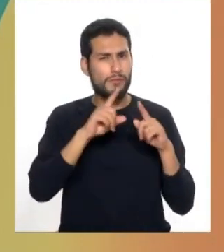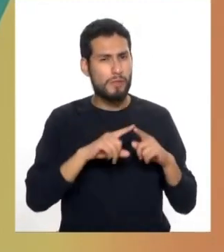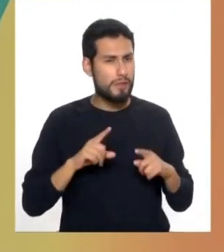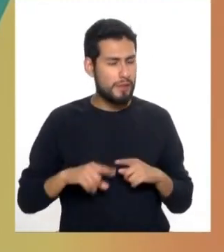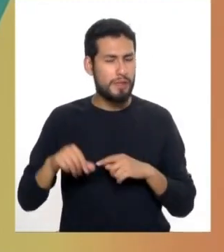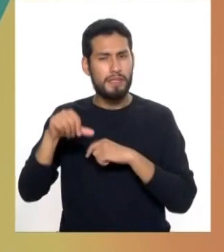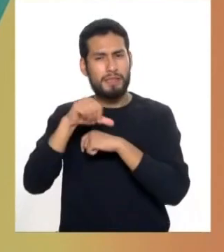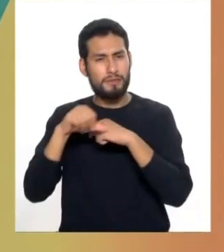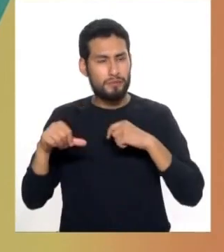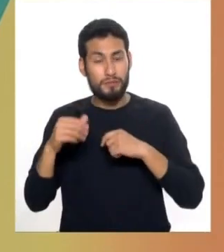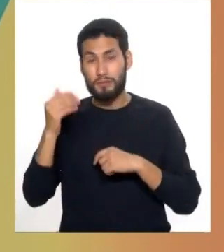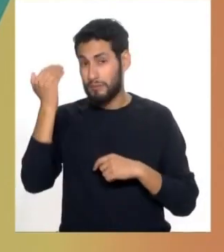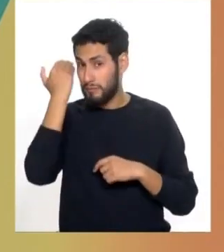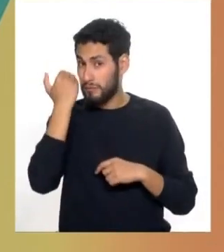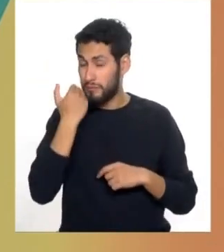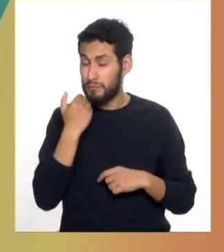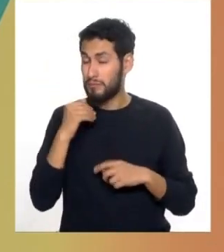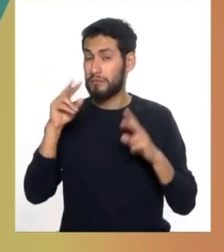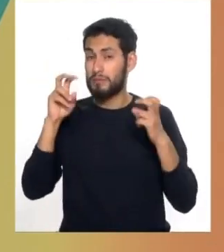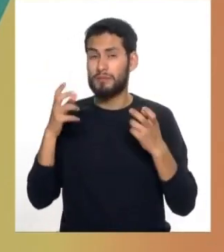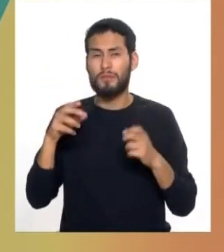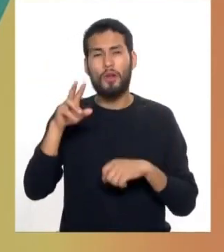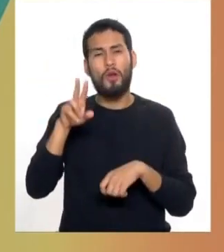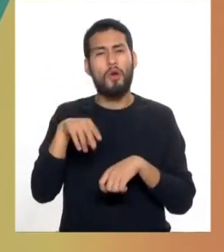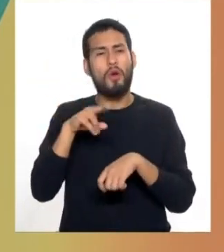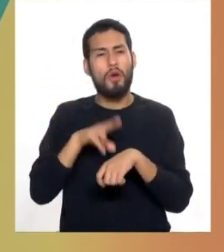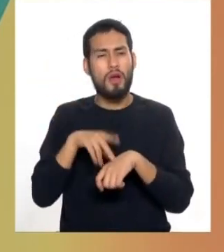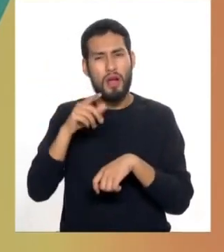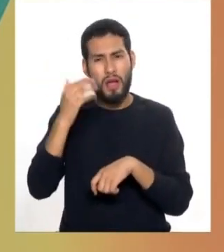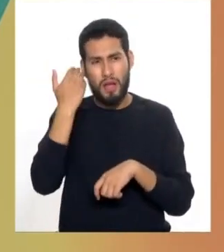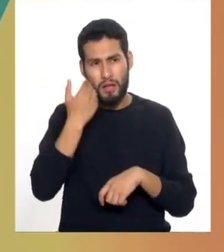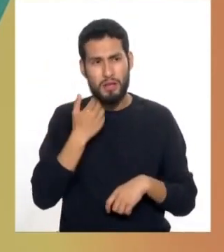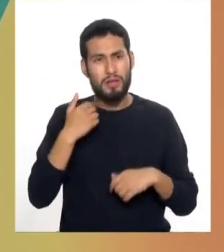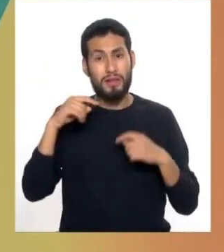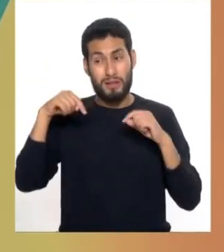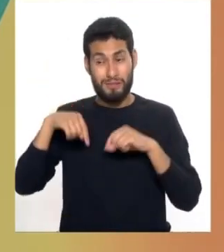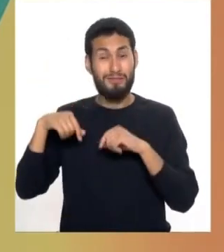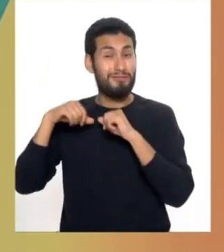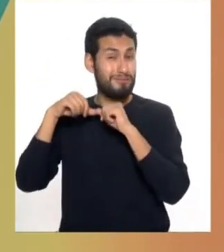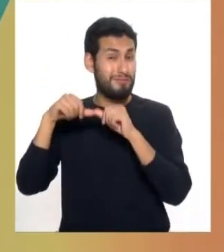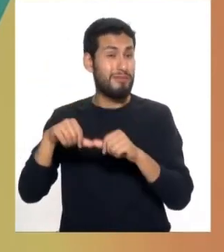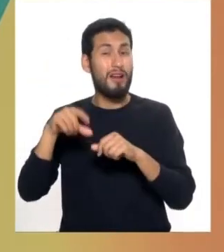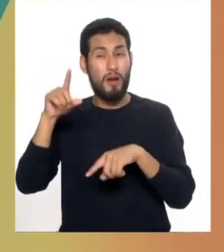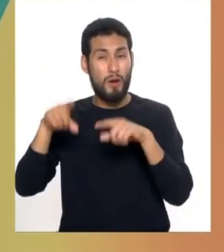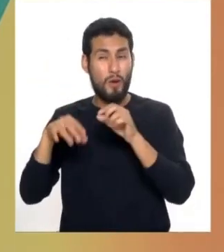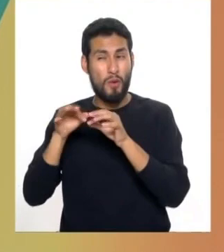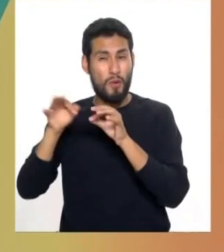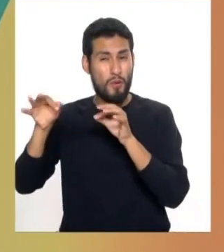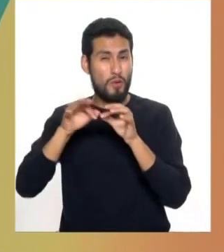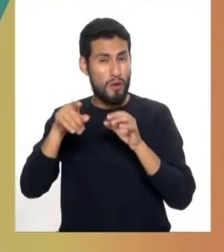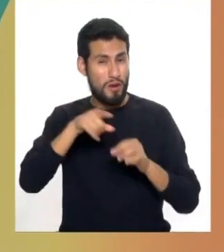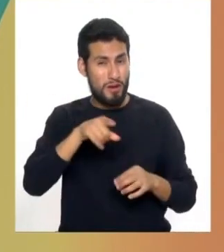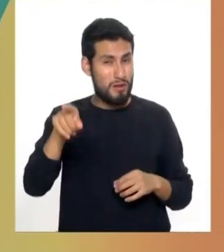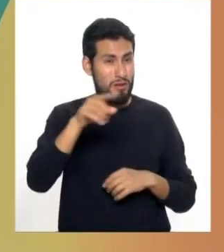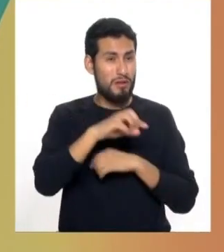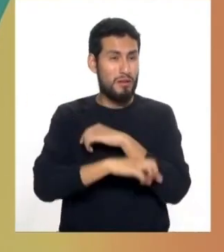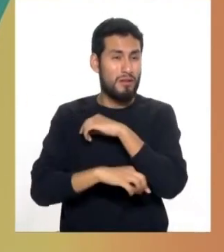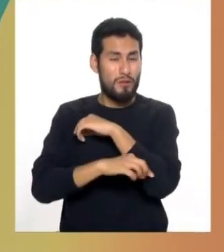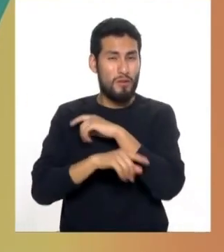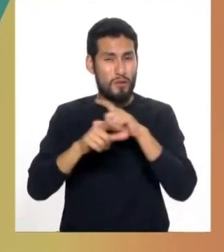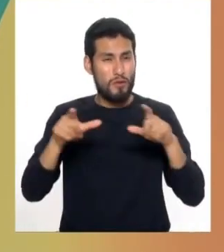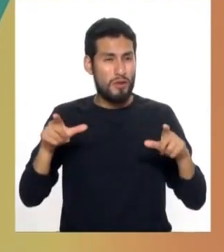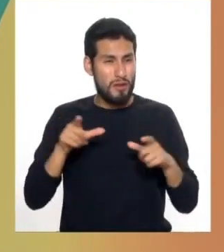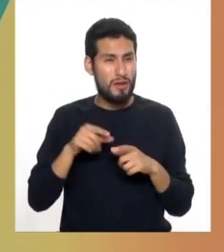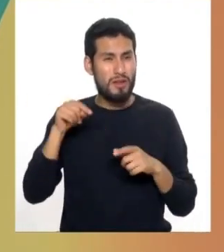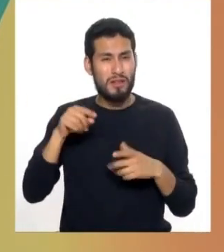cirugía. Antiguamente, la cirugía convencional antigua que ahora todavía se hace en lugares alejados de nuestro país o en lugares donde